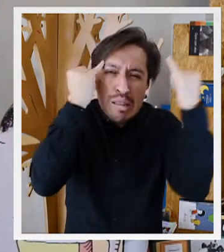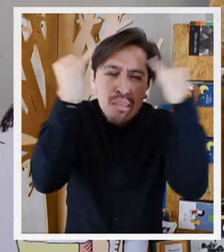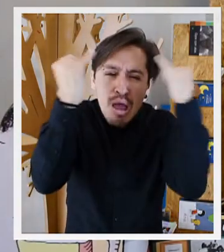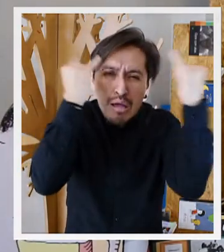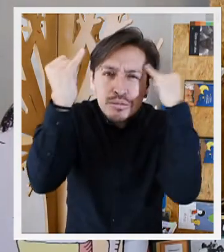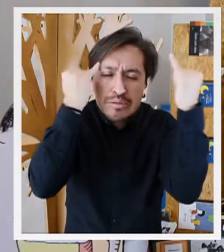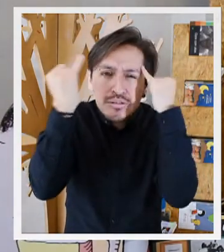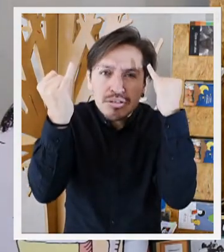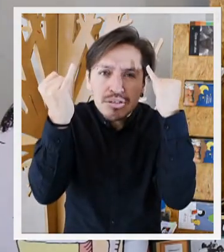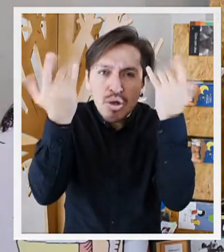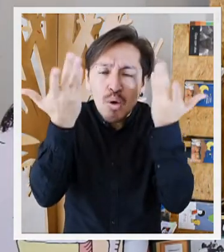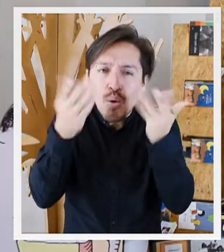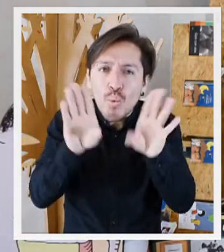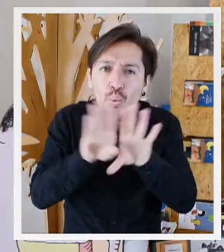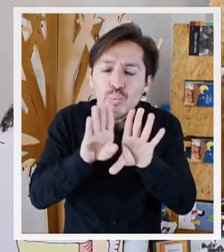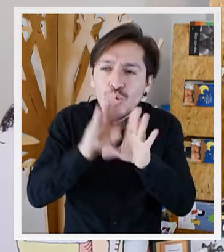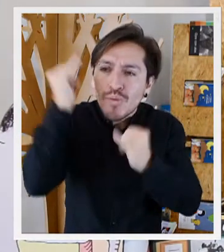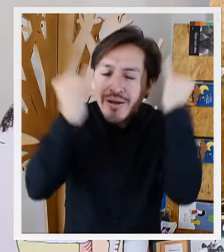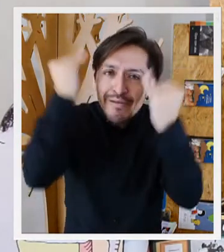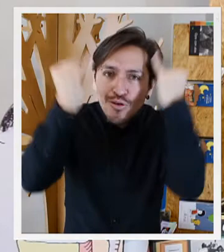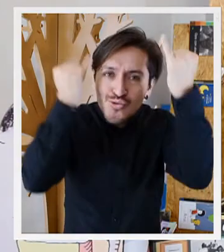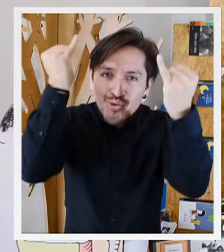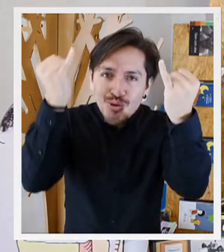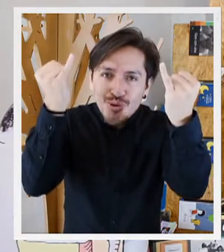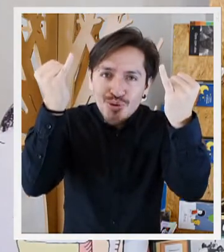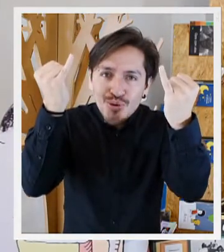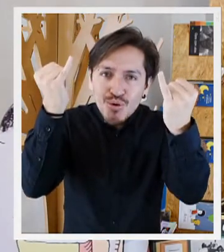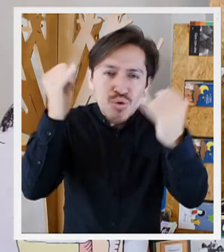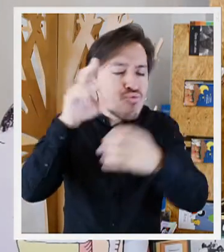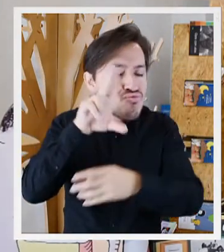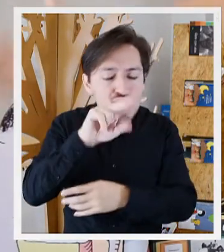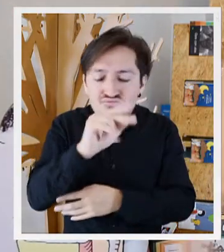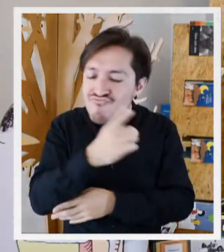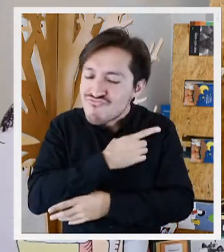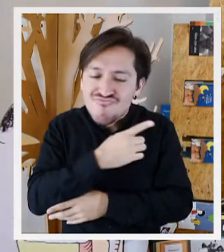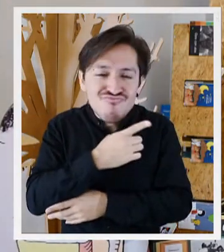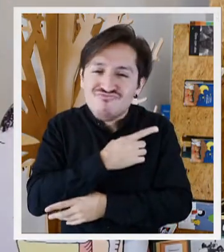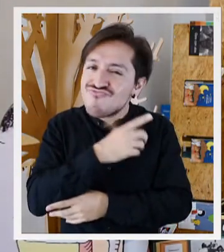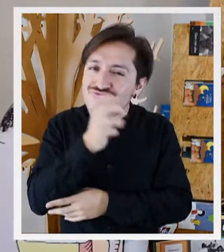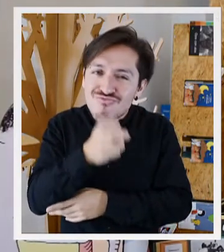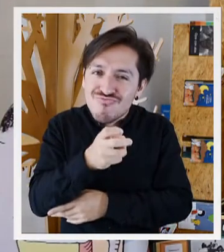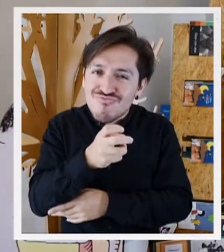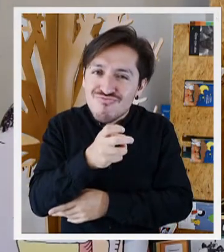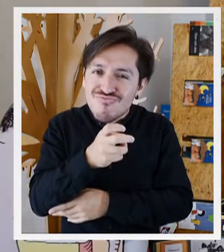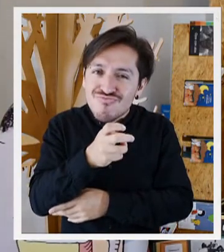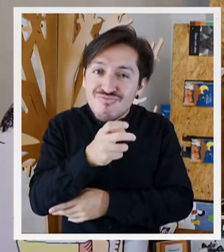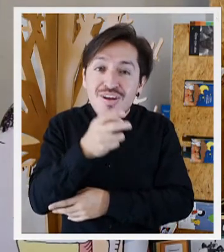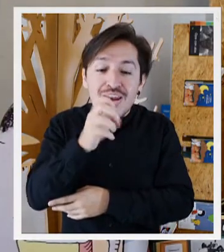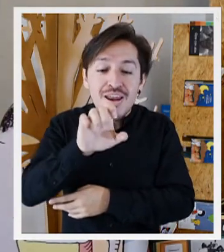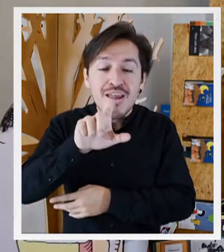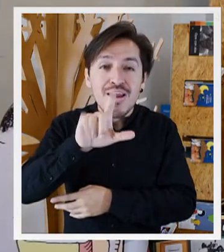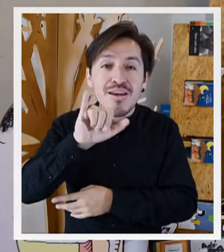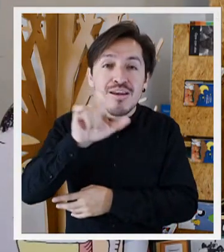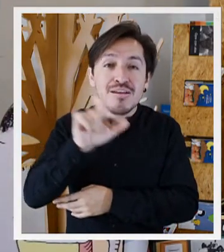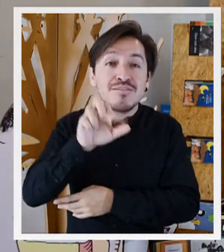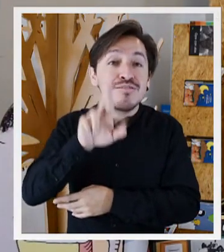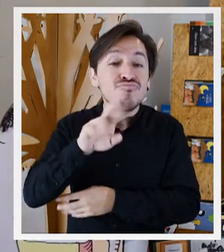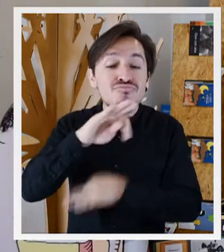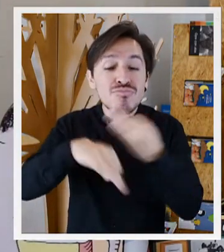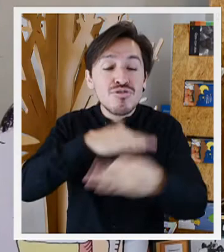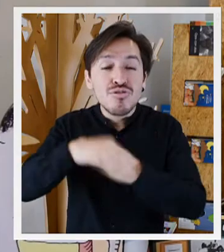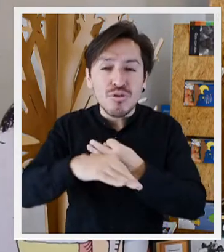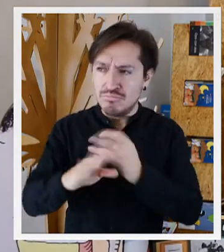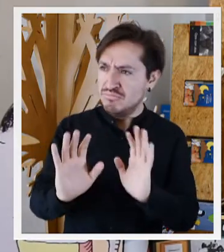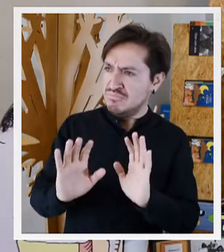pensamientos. ¡Era! ¡Era! ¡Es como mi imaginación! No solo eso, dijo la anciana, es el